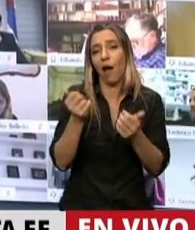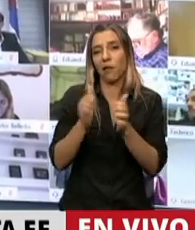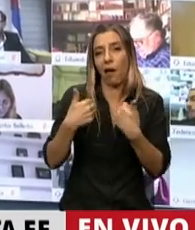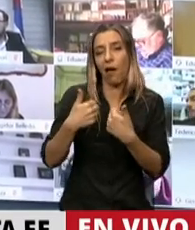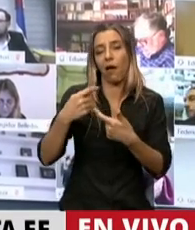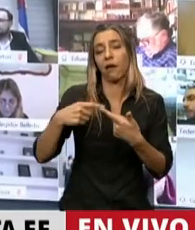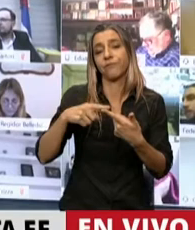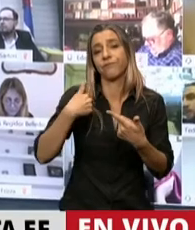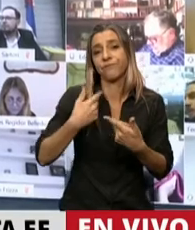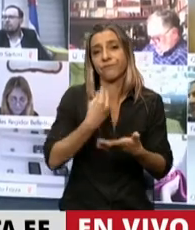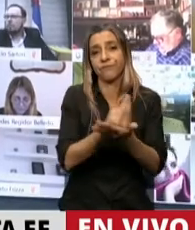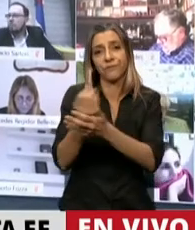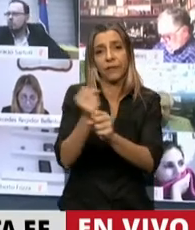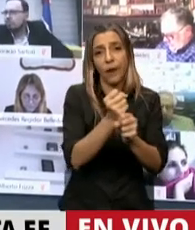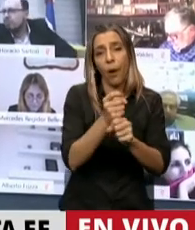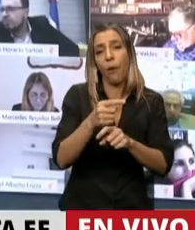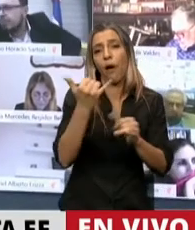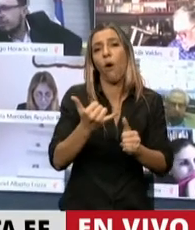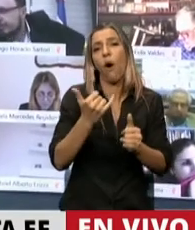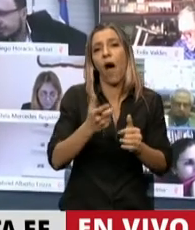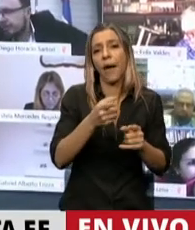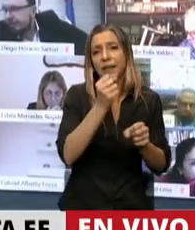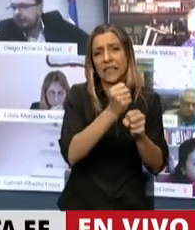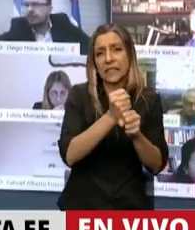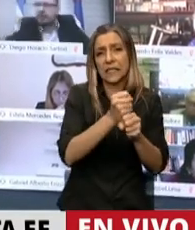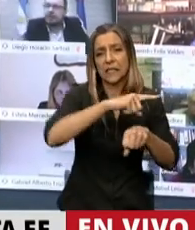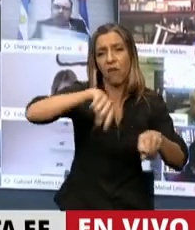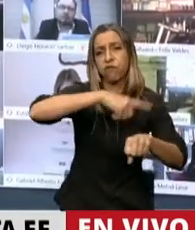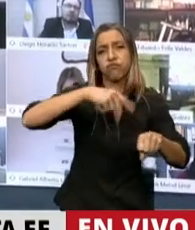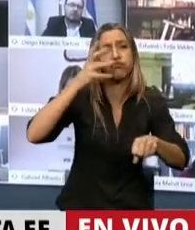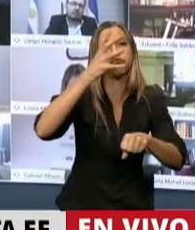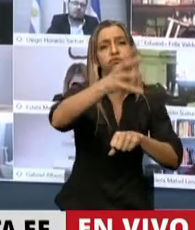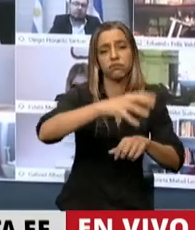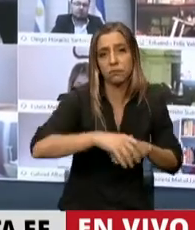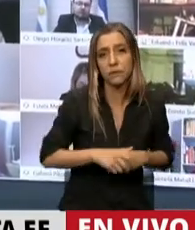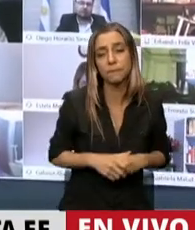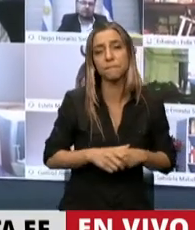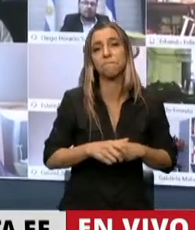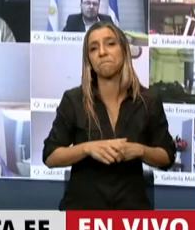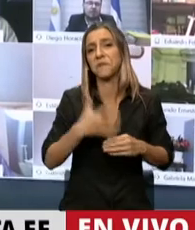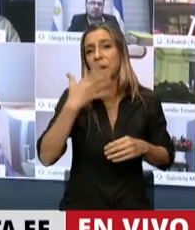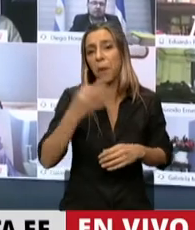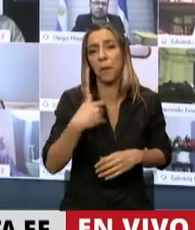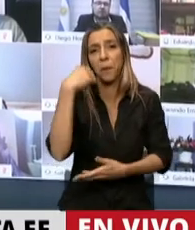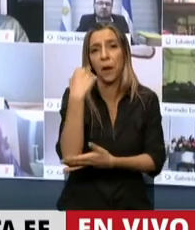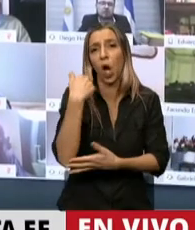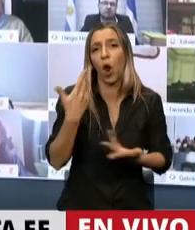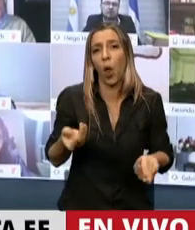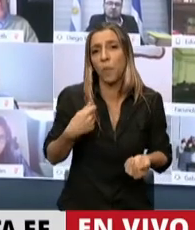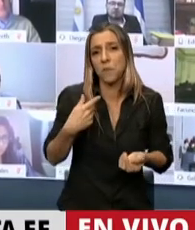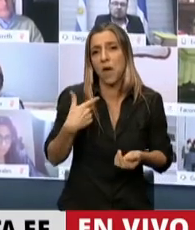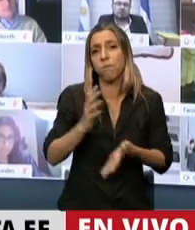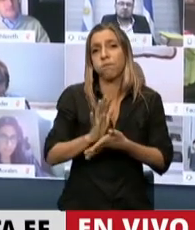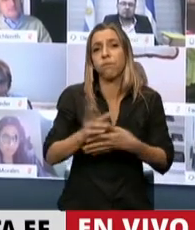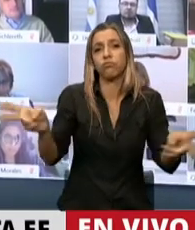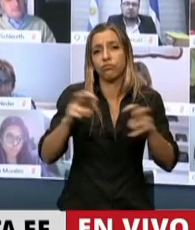trabajadores y que deja un pasivo ambiental en todos los órdenes. Esa es la economía que tenemos que cuestionar en todas